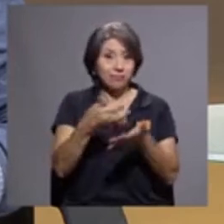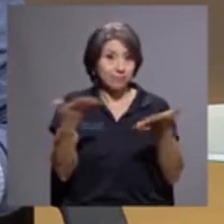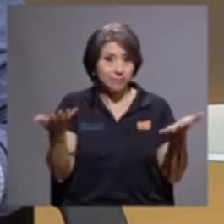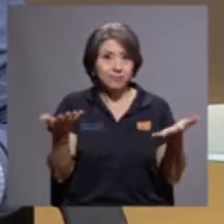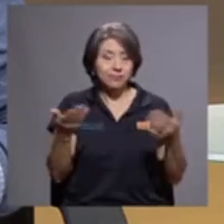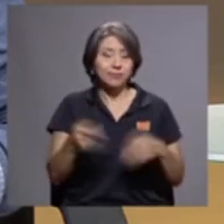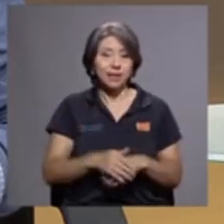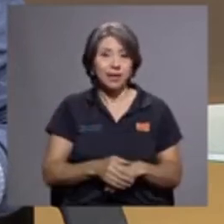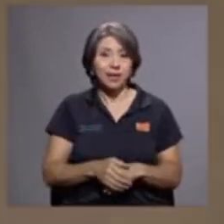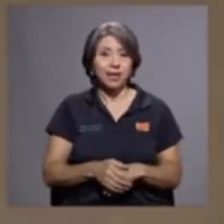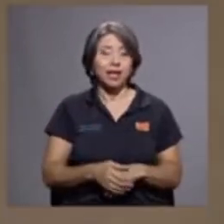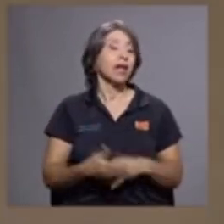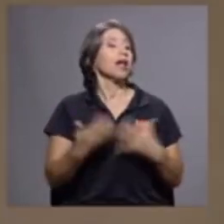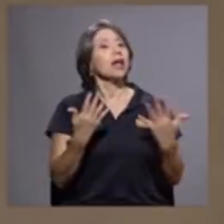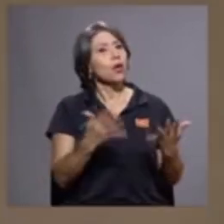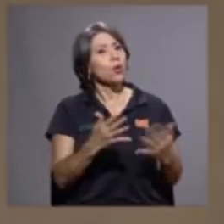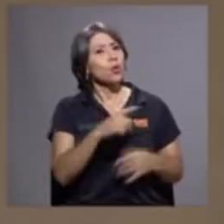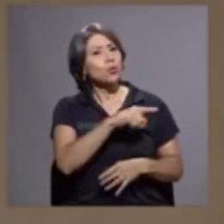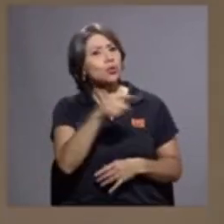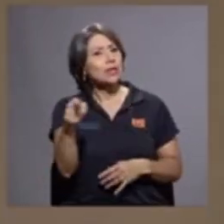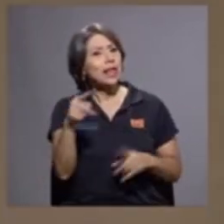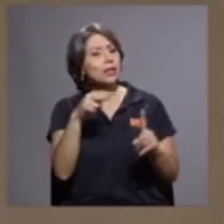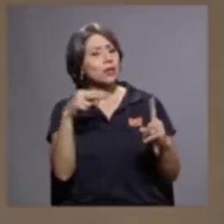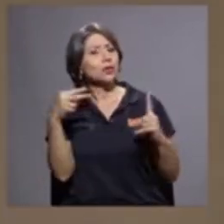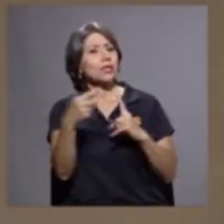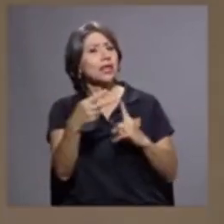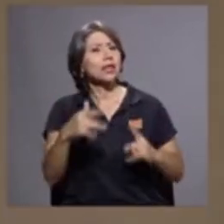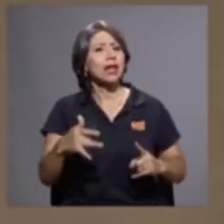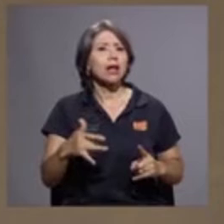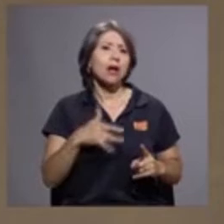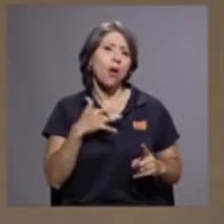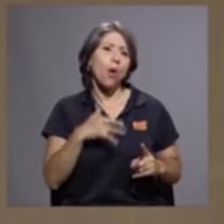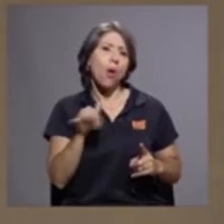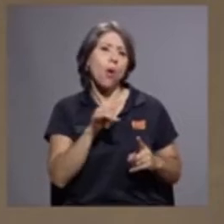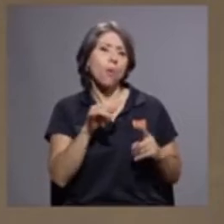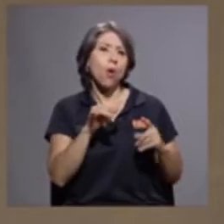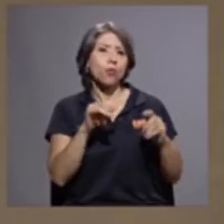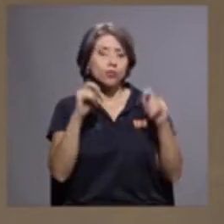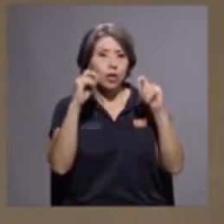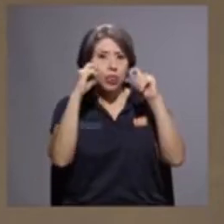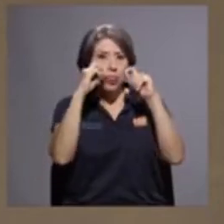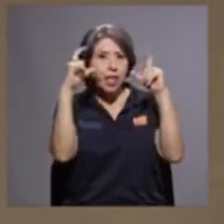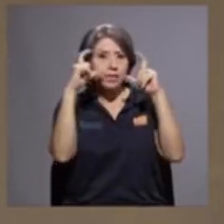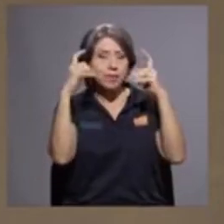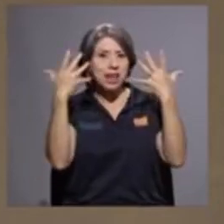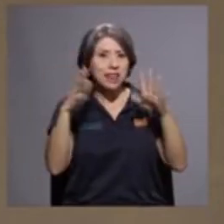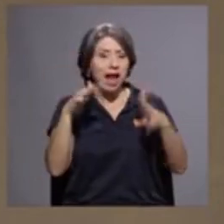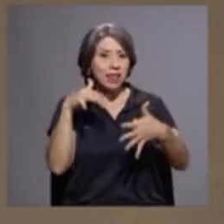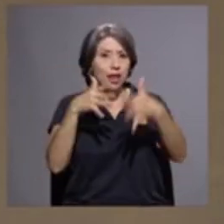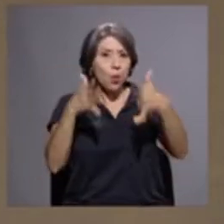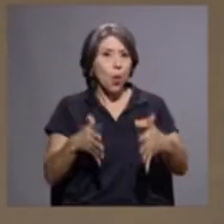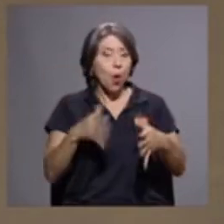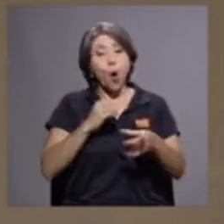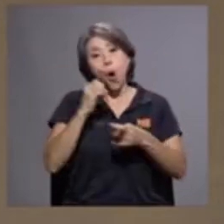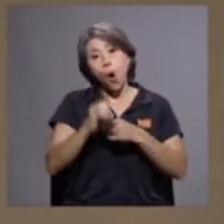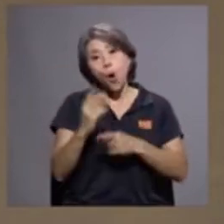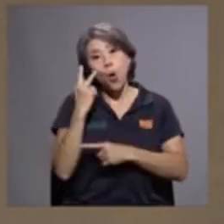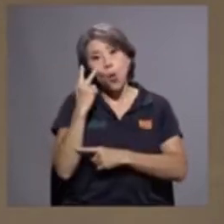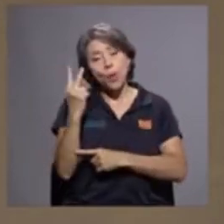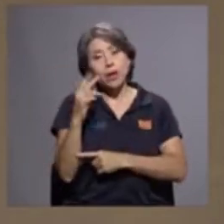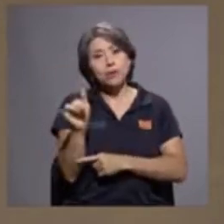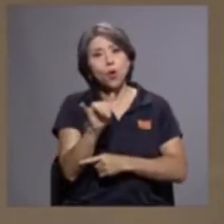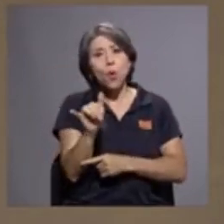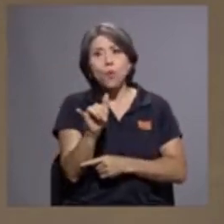etcétera, ¿verdad? ¿Lo leen ustedes como un despertar profundo de parte del movimiento o más bien lo ven como